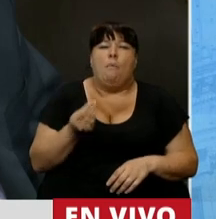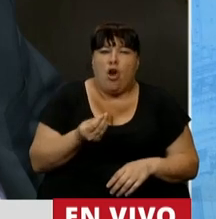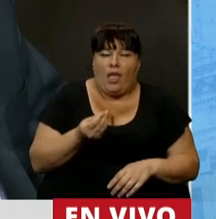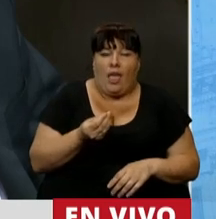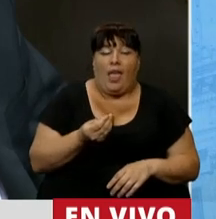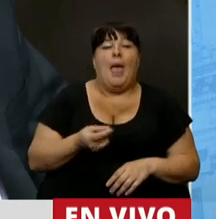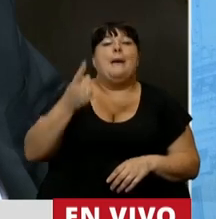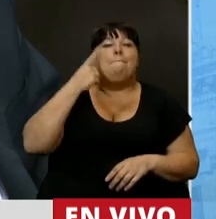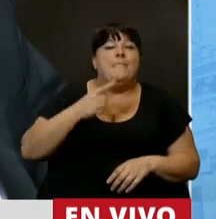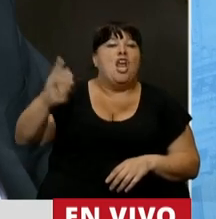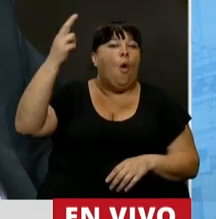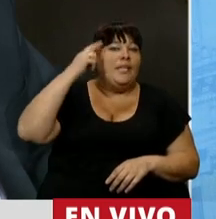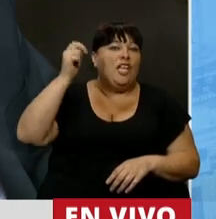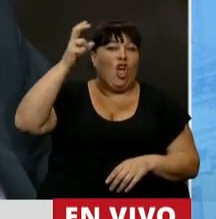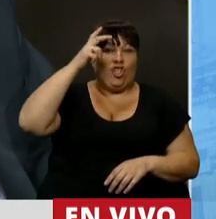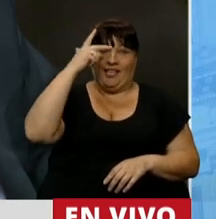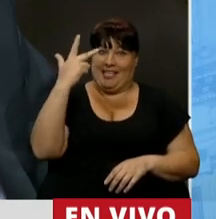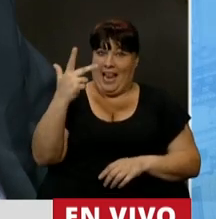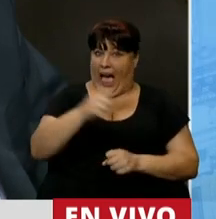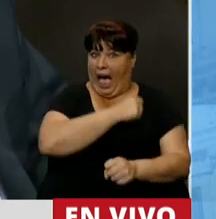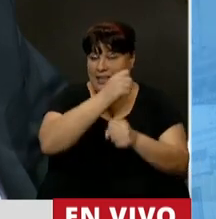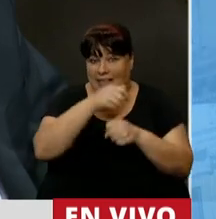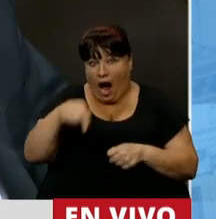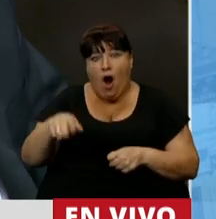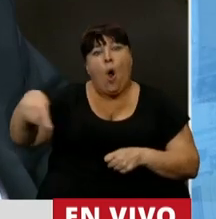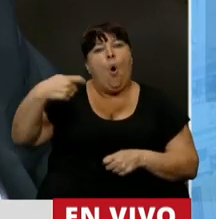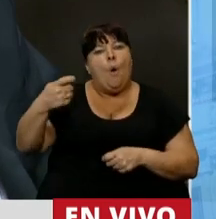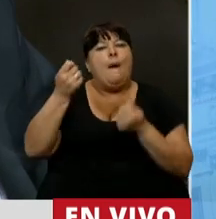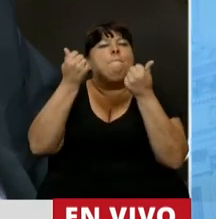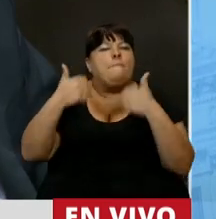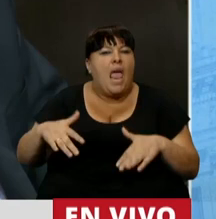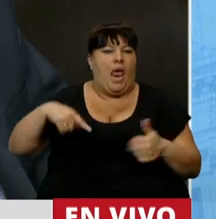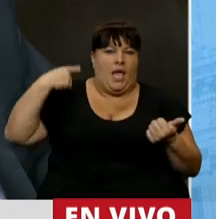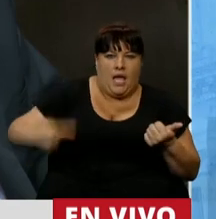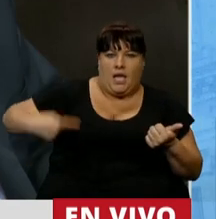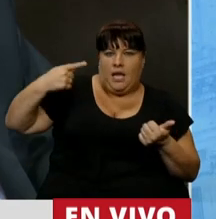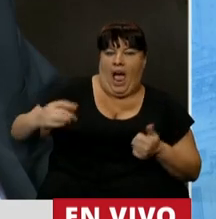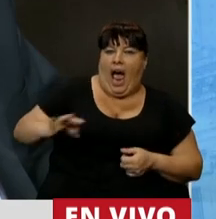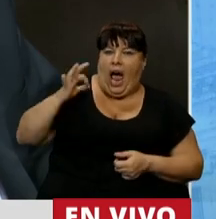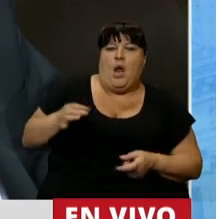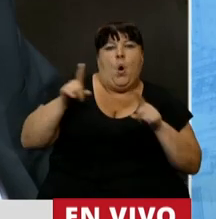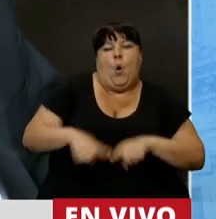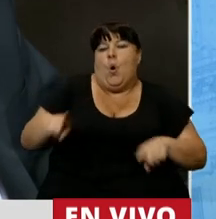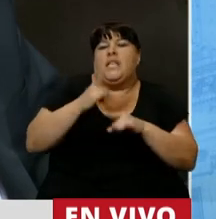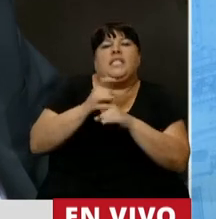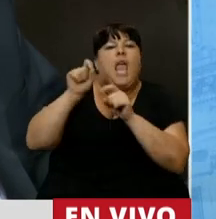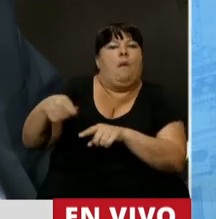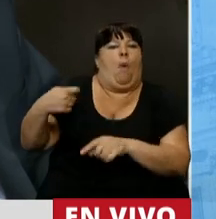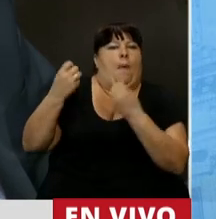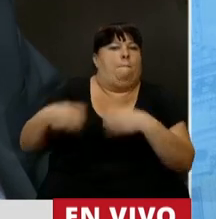Porque desde 1983 vienen perdiendo consecutivamente y siempre.